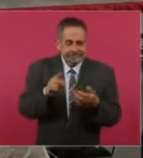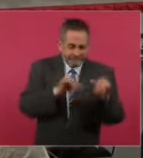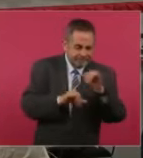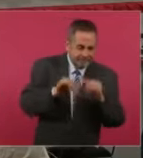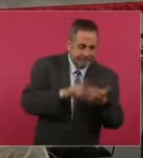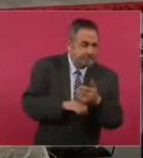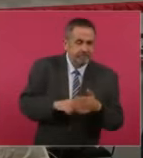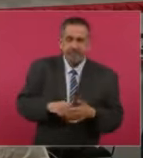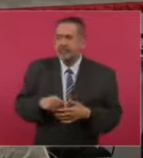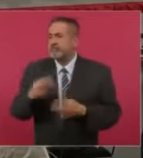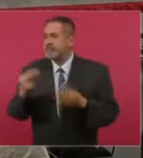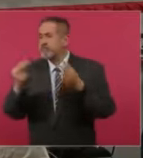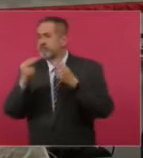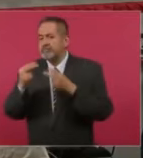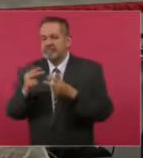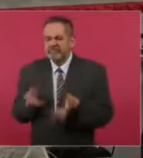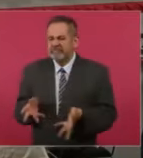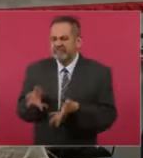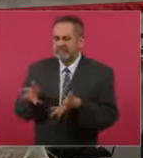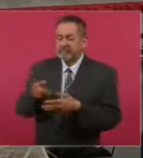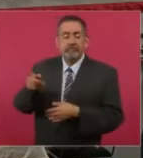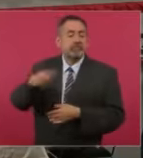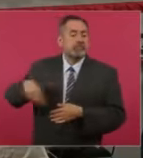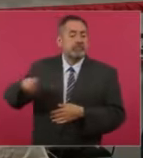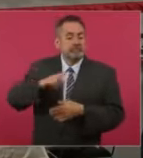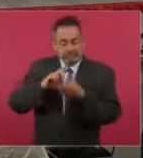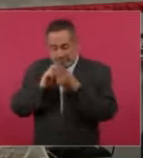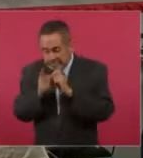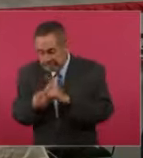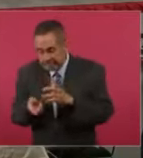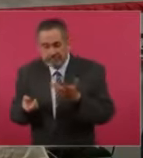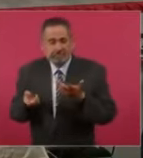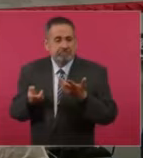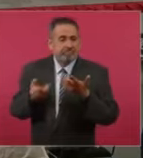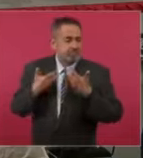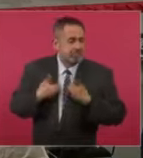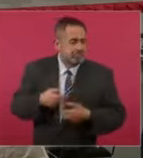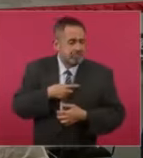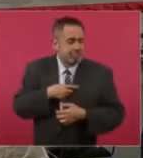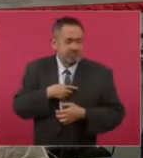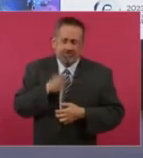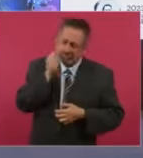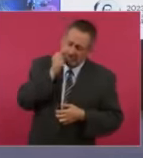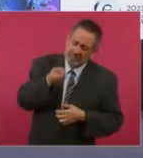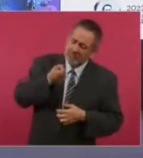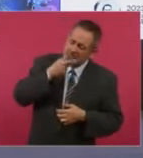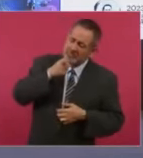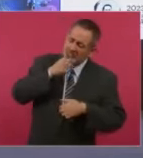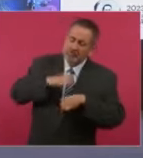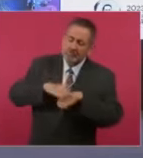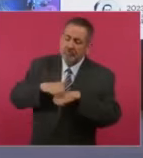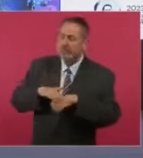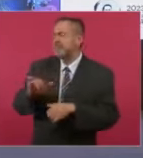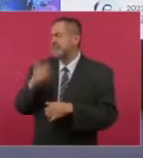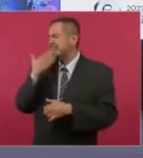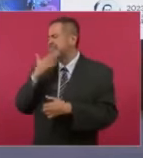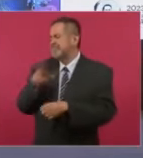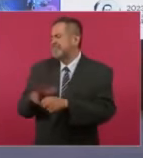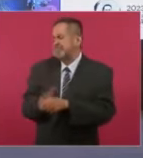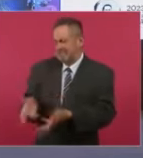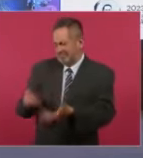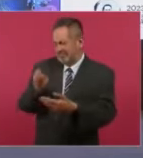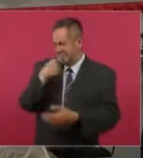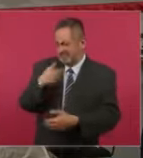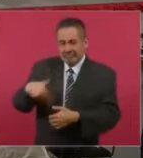efecto social de inducción, de presión, en donde se va normalizando el consumo de drogas. En la Encuesta Nacional